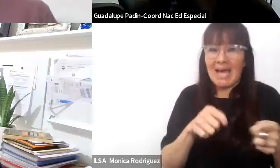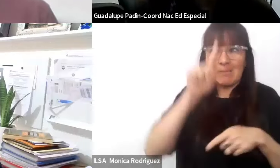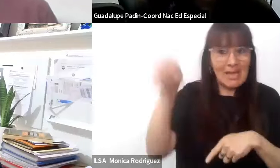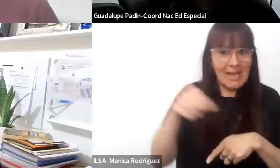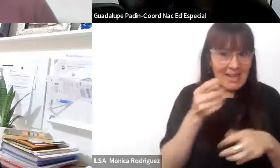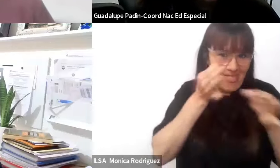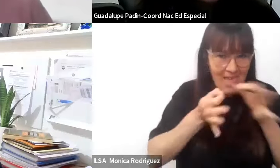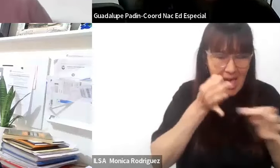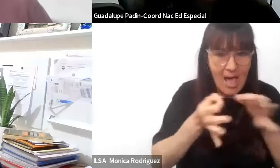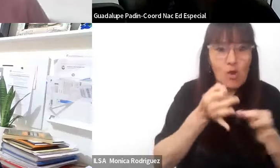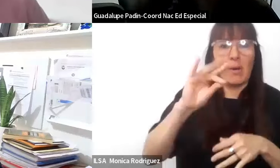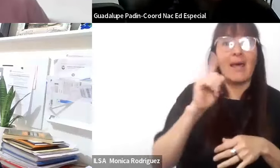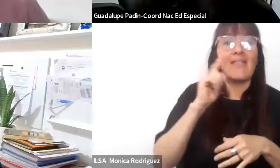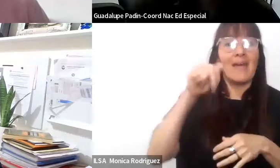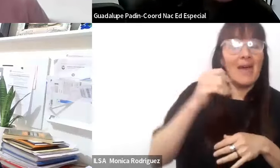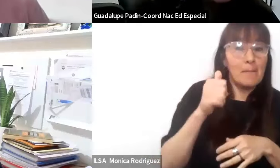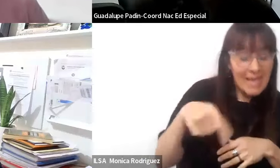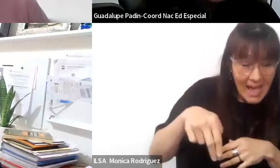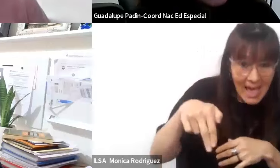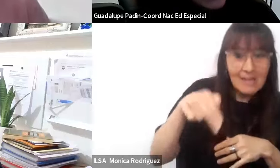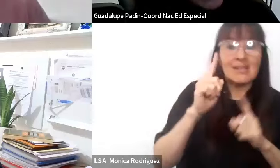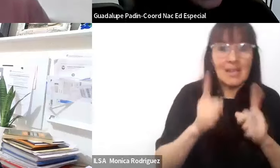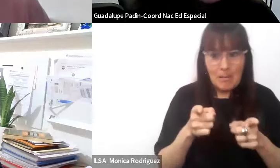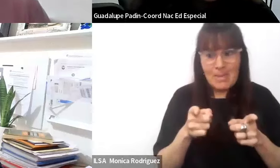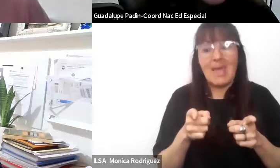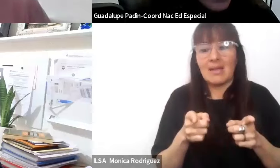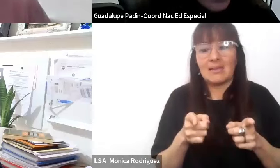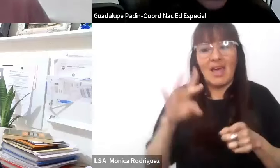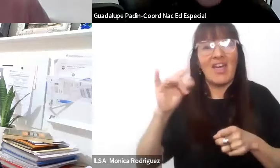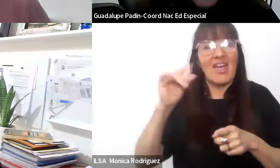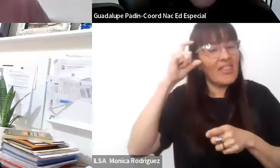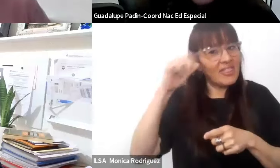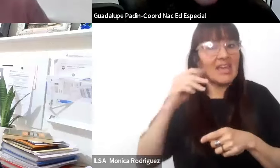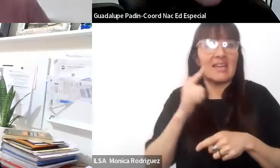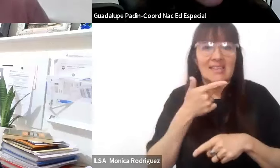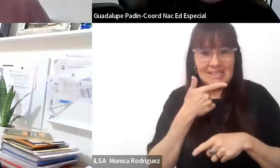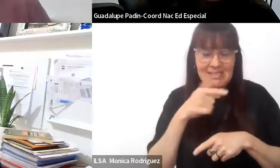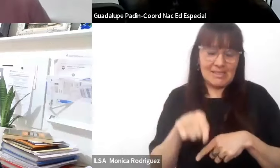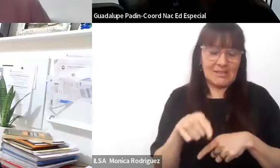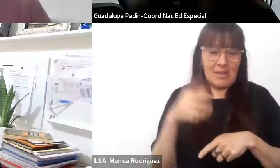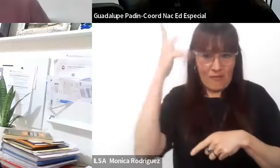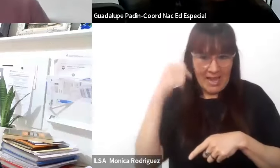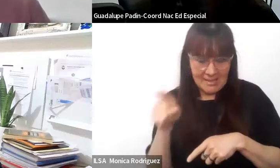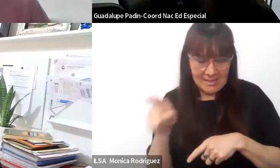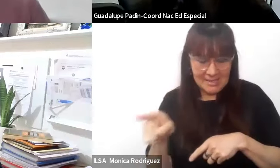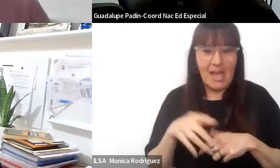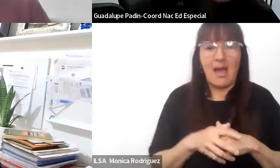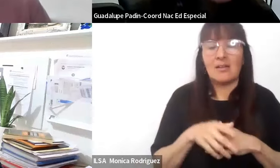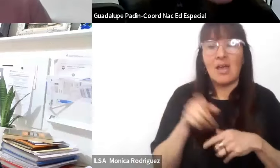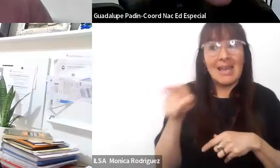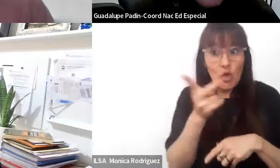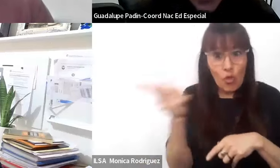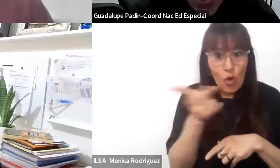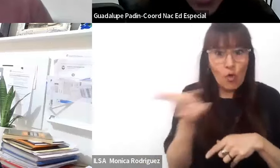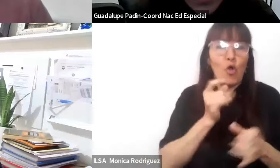tanto Damián Mantobano como Denis Staván, el primero de Argentina, y el segundo desde Francia, puedan contarnos cómo se